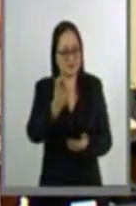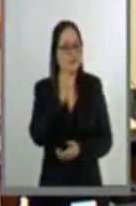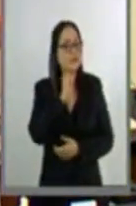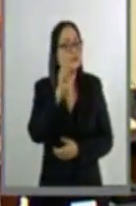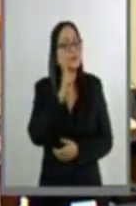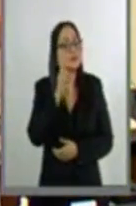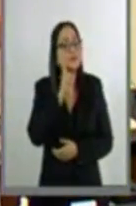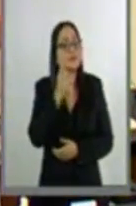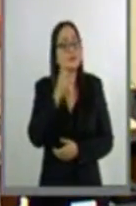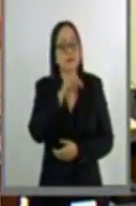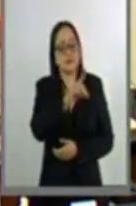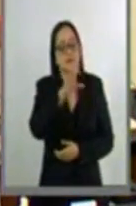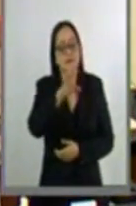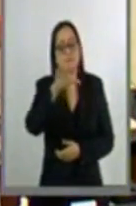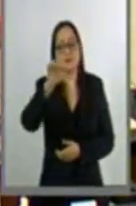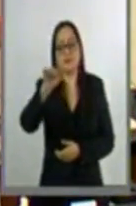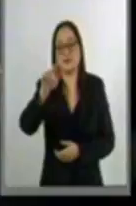Senadora de la Torre Valdez.